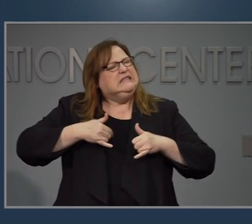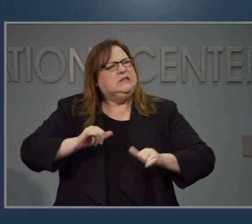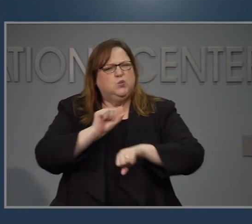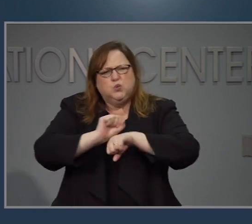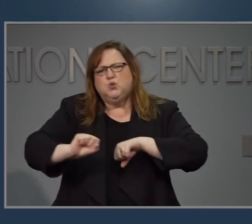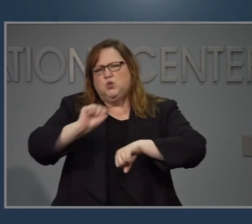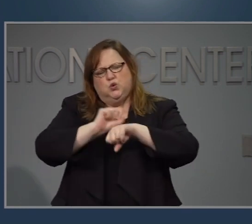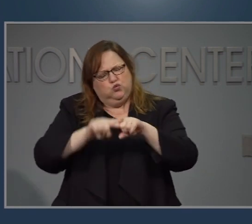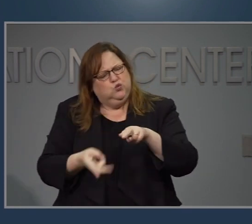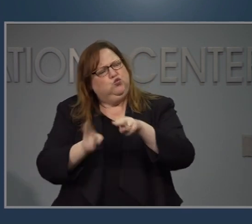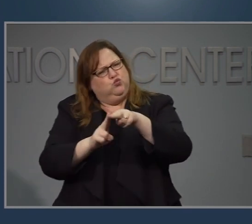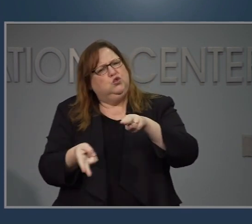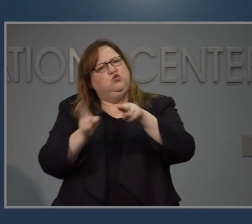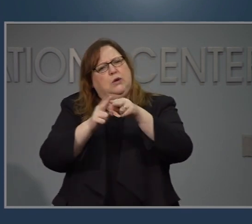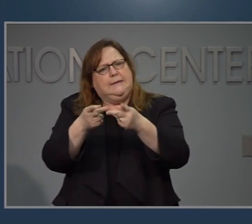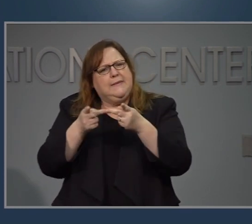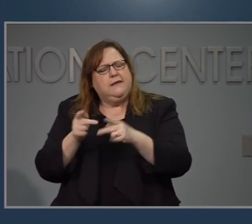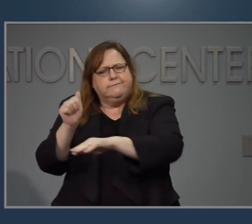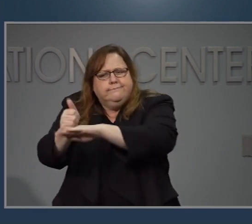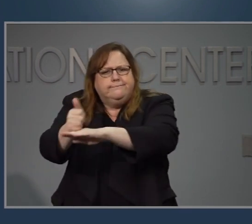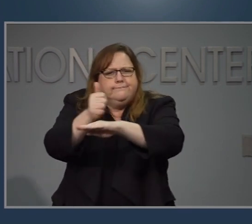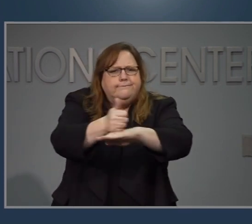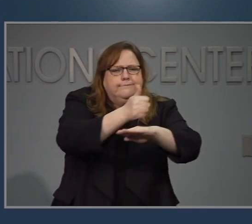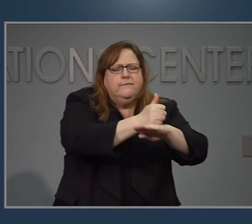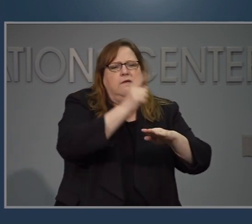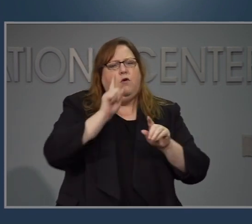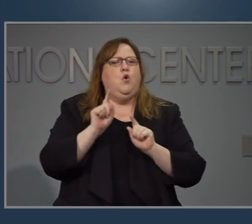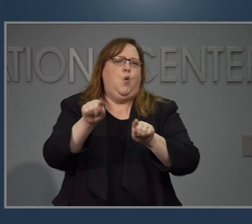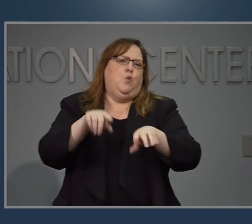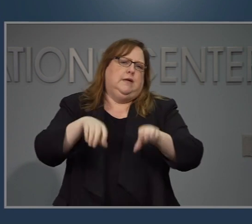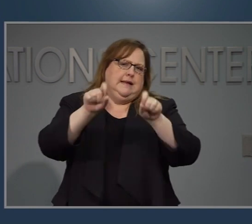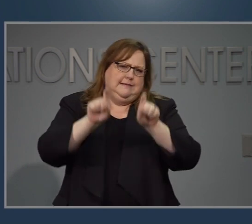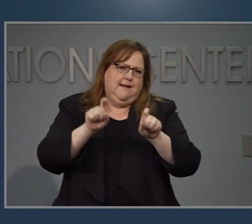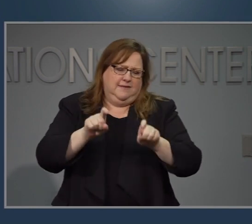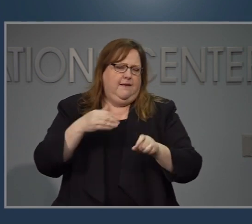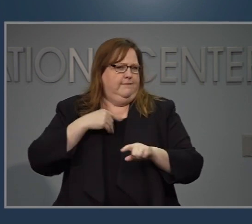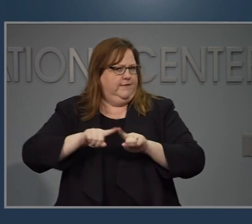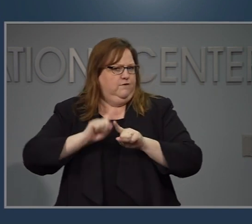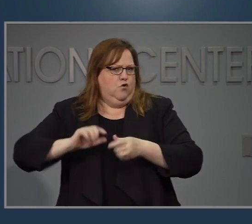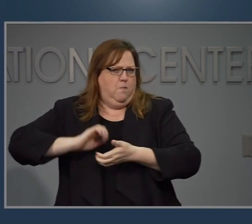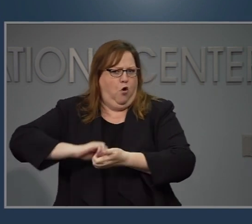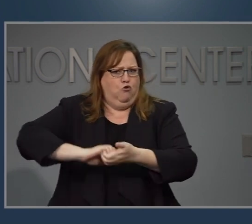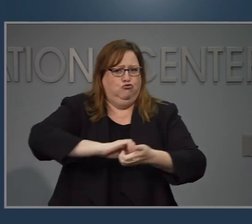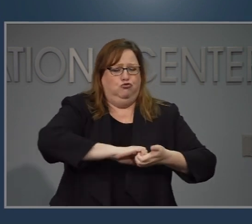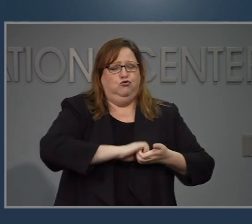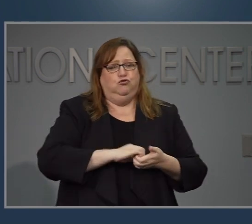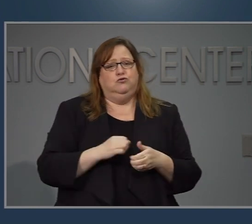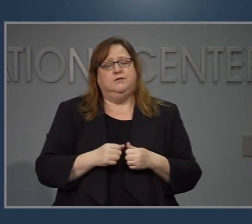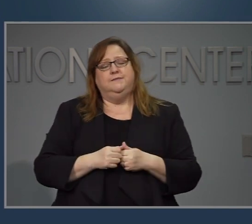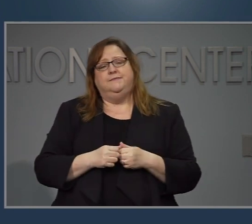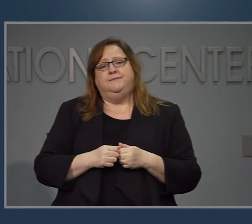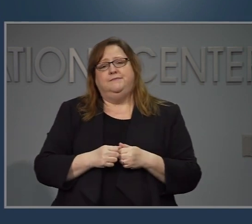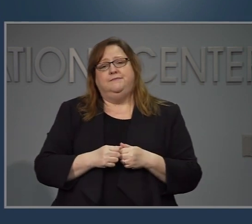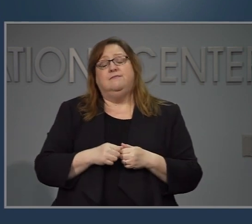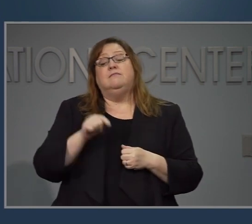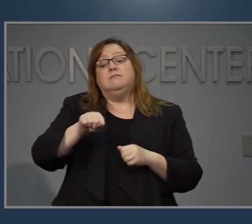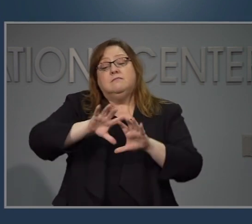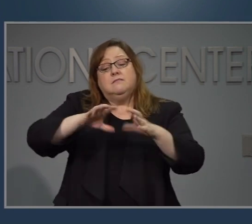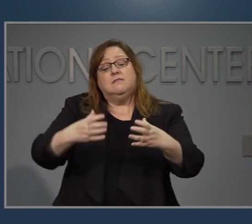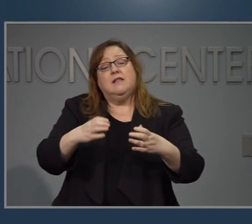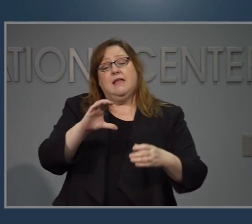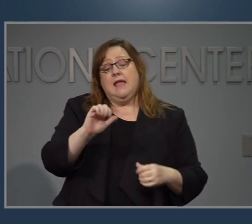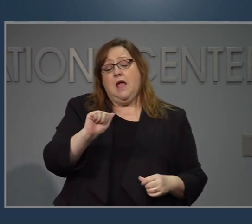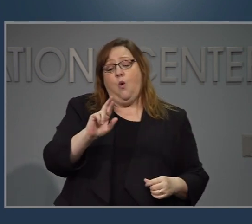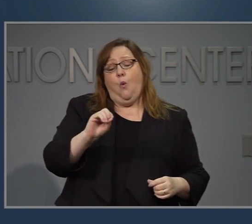sitios de pruebas y también el trabajo de rastreo de contactos junto con la colaborativa de